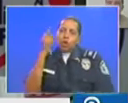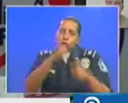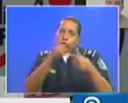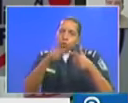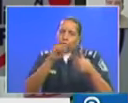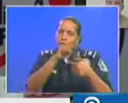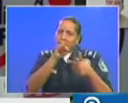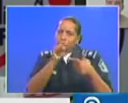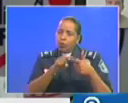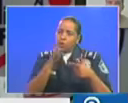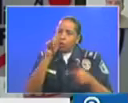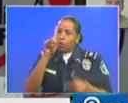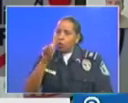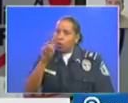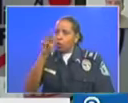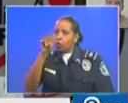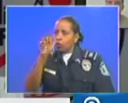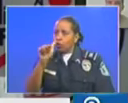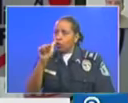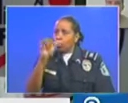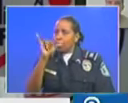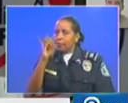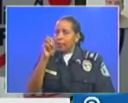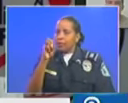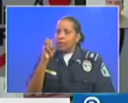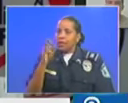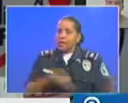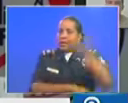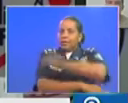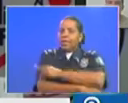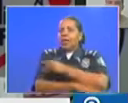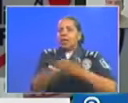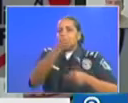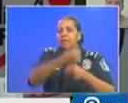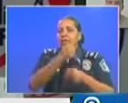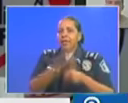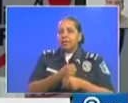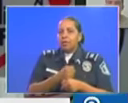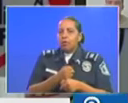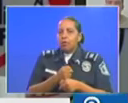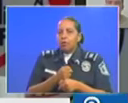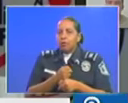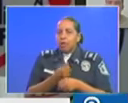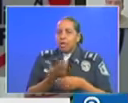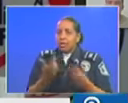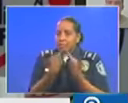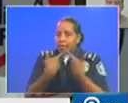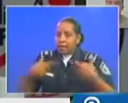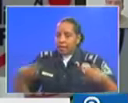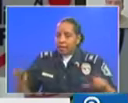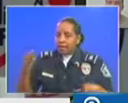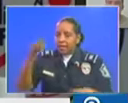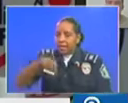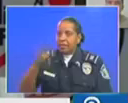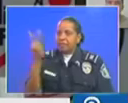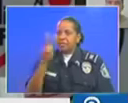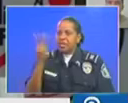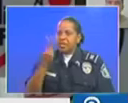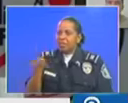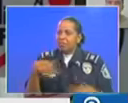1 de mayo es el día del trabajo y por ende feriado nacional y este año cae viernes tienen ustedes